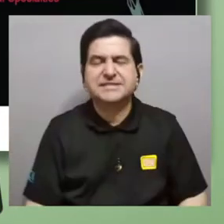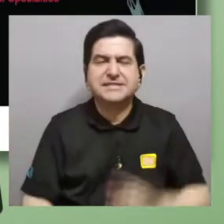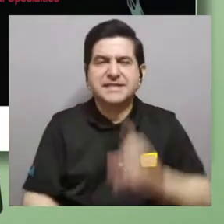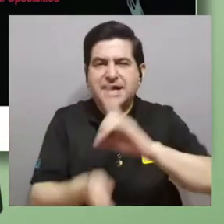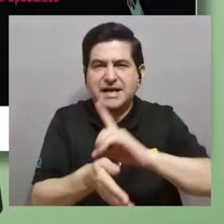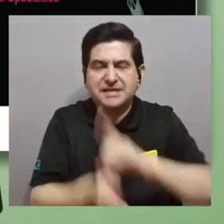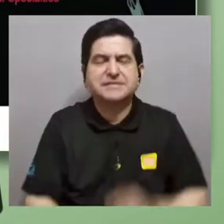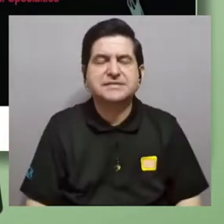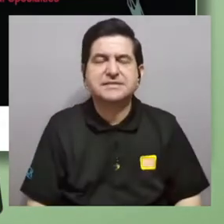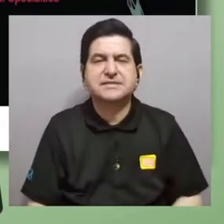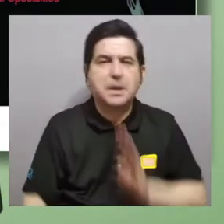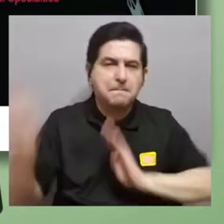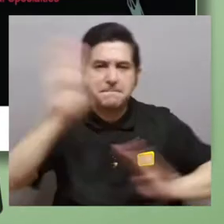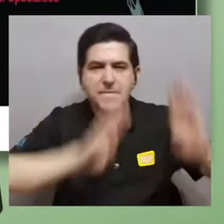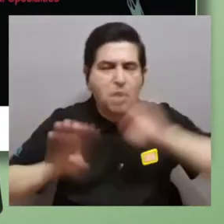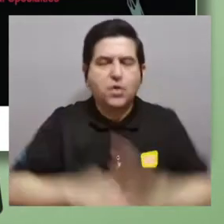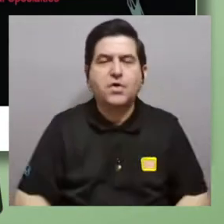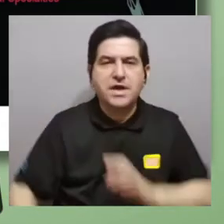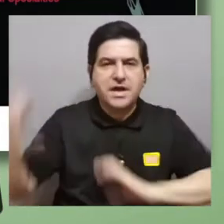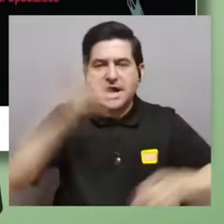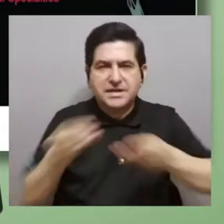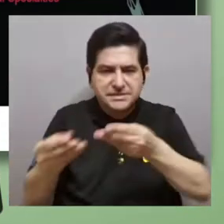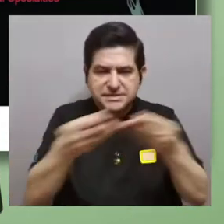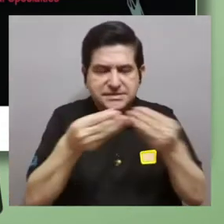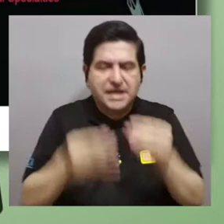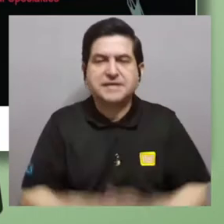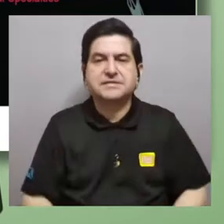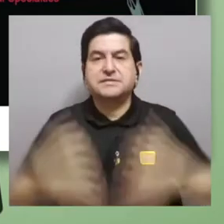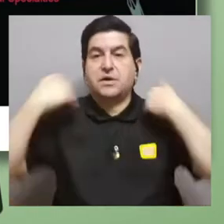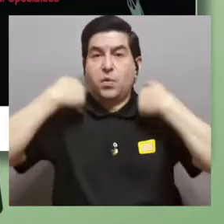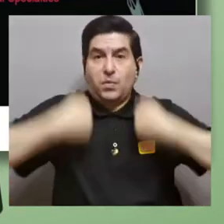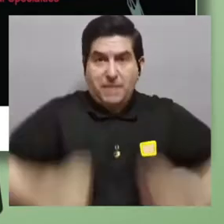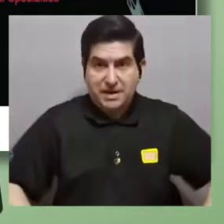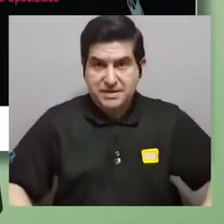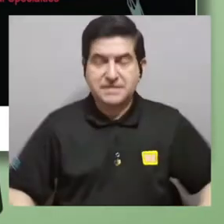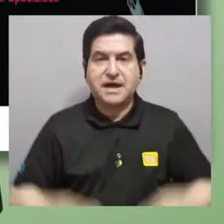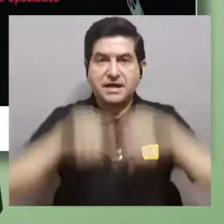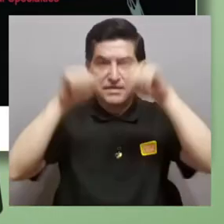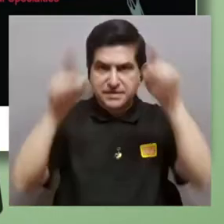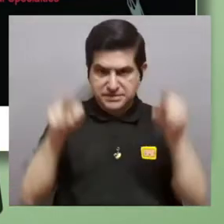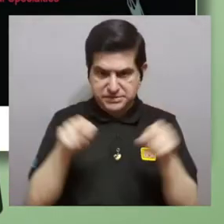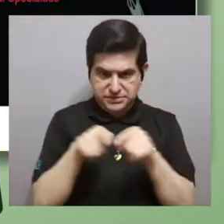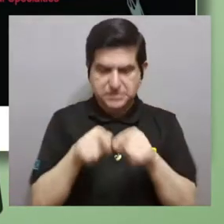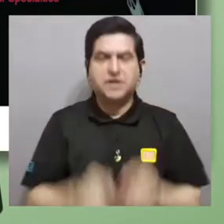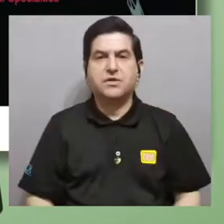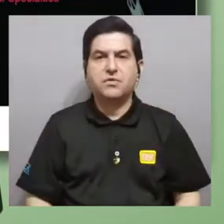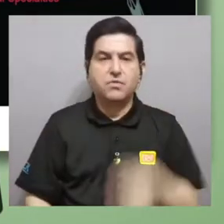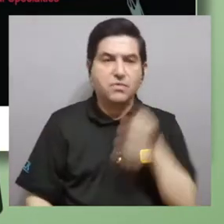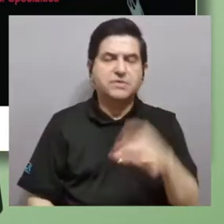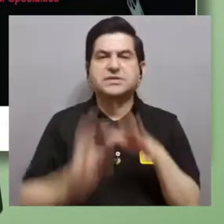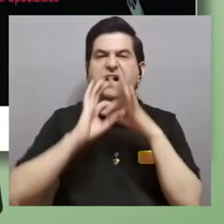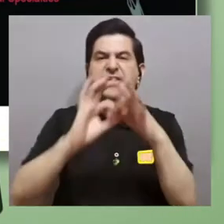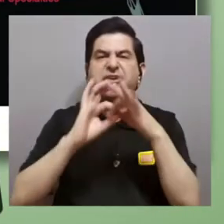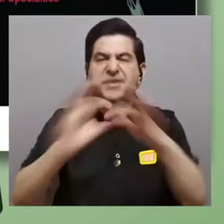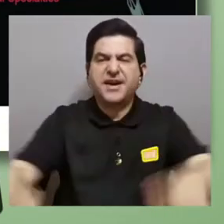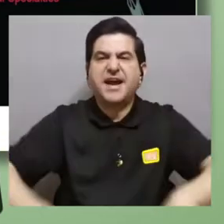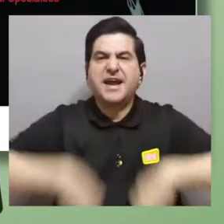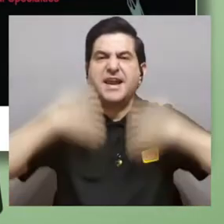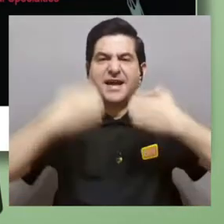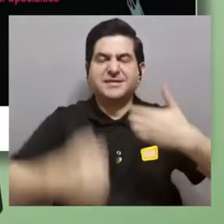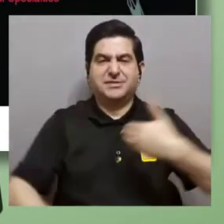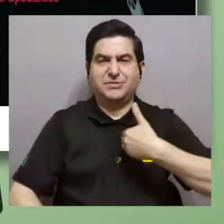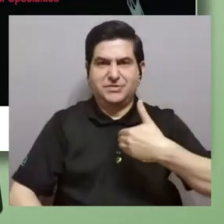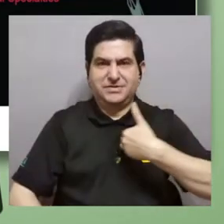médicas, biología, las ciencias de la tierra, las humanidades. Los círculos son la cantidad de